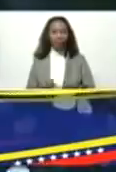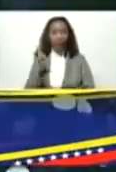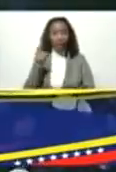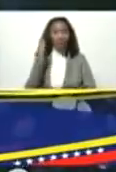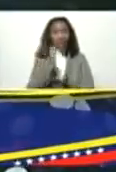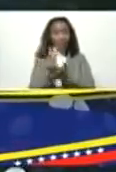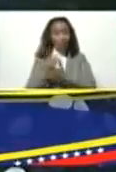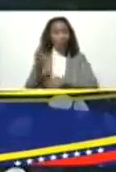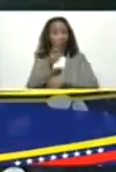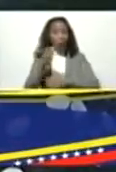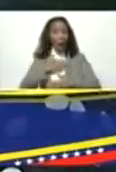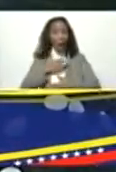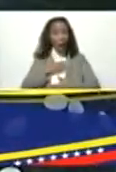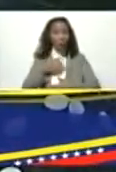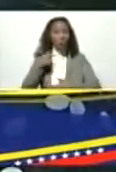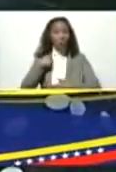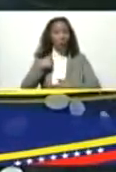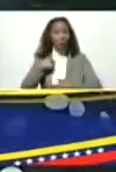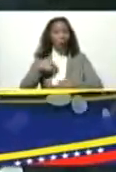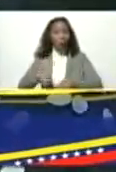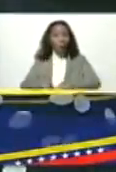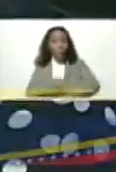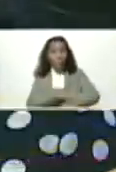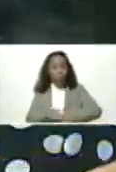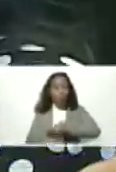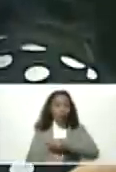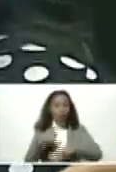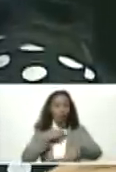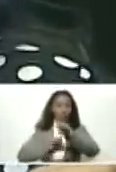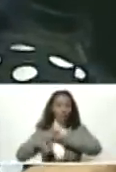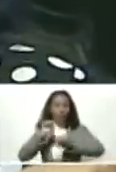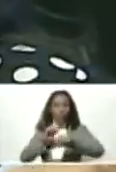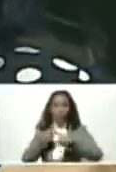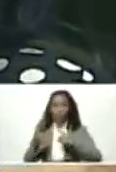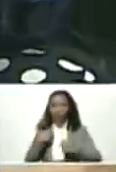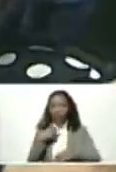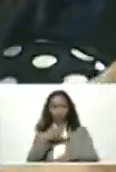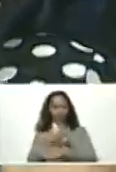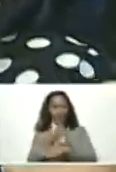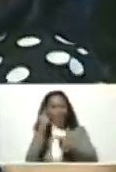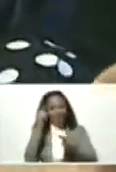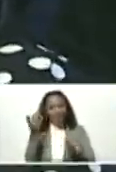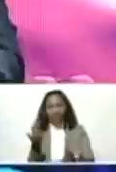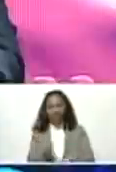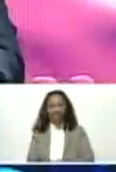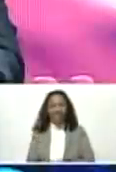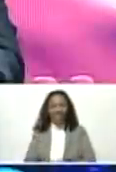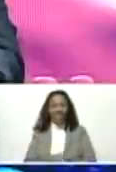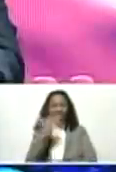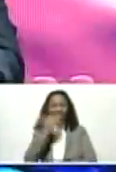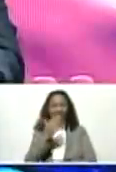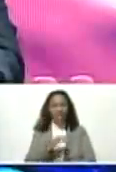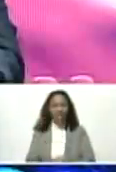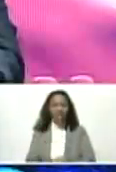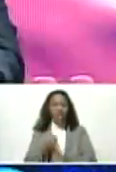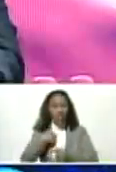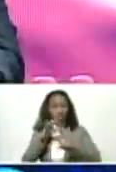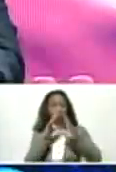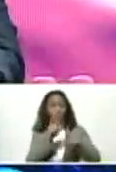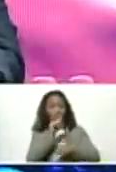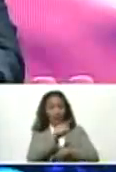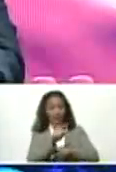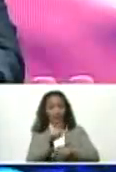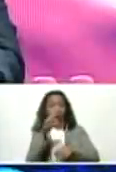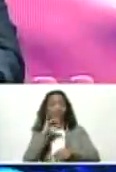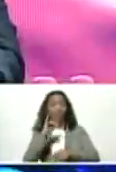contó y me buscó a mí que yo tenía botas ortopédicas para que lo defendiera pero yo no había ido de te das cuenta Silvia yo siempre le cuento a mi familia esa